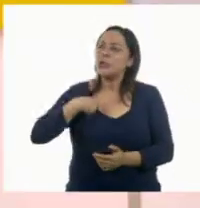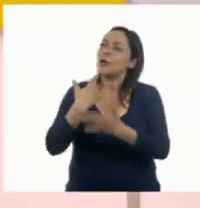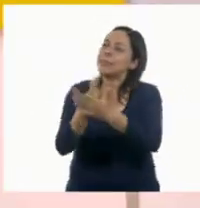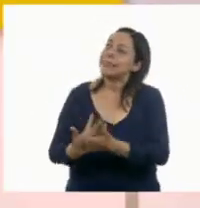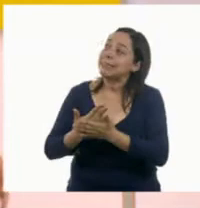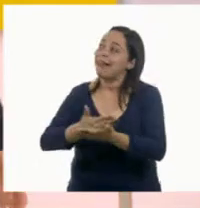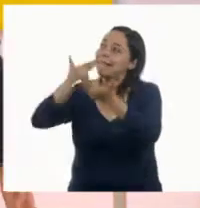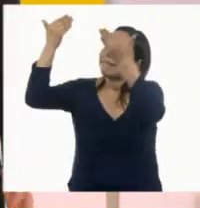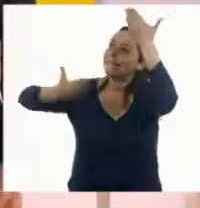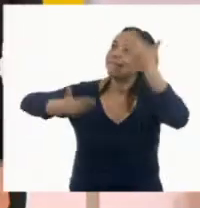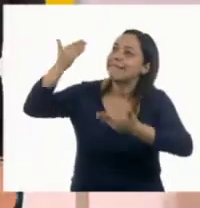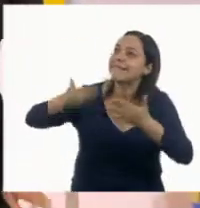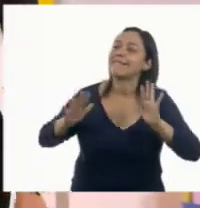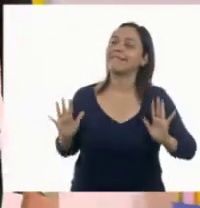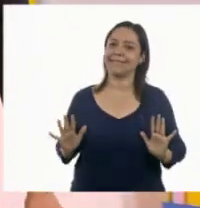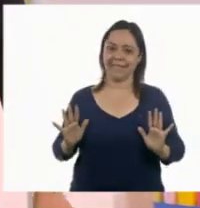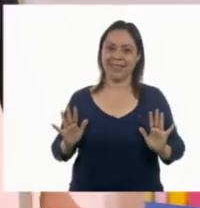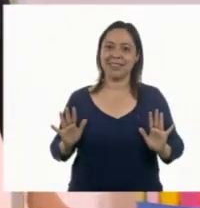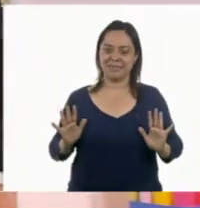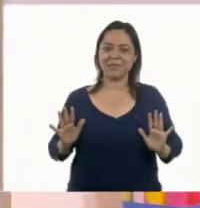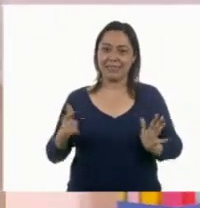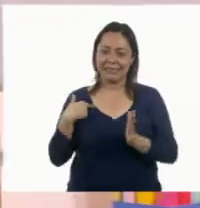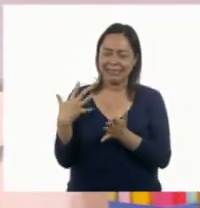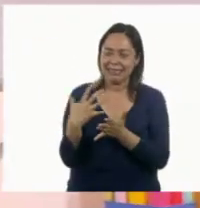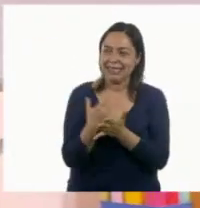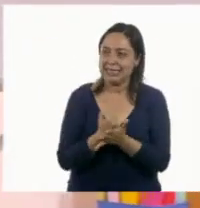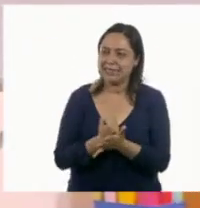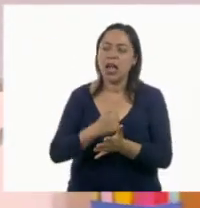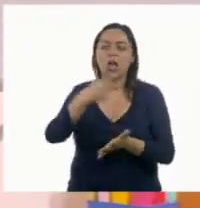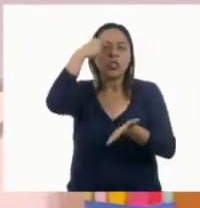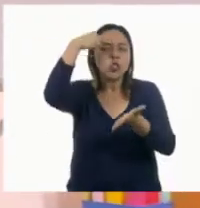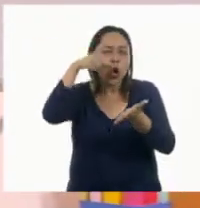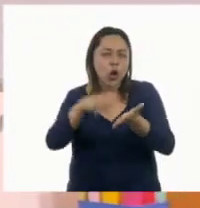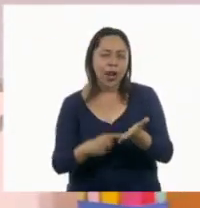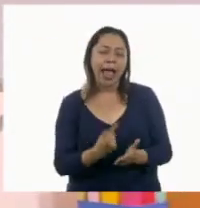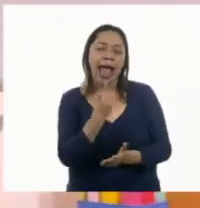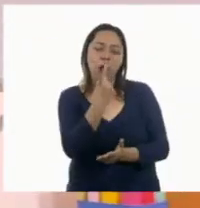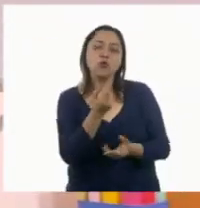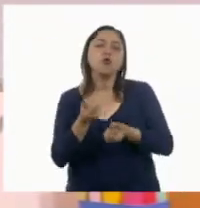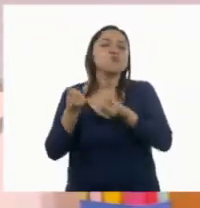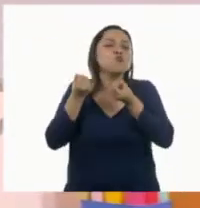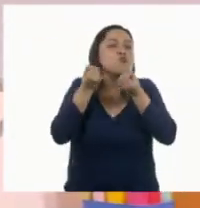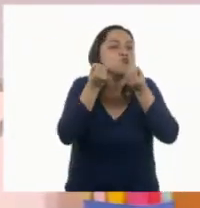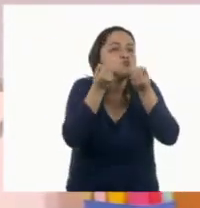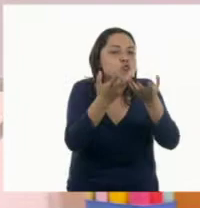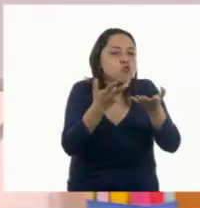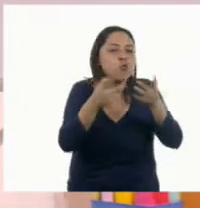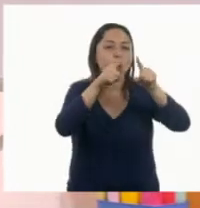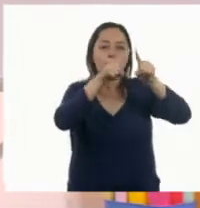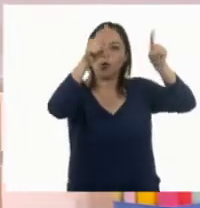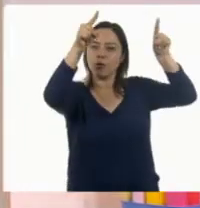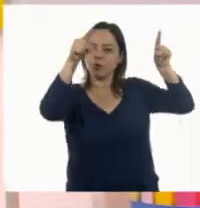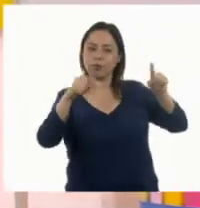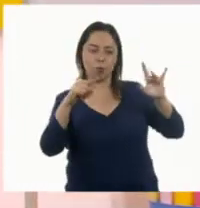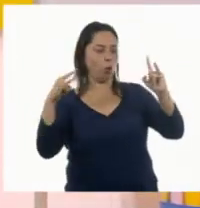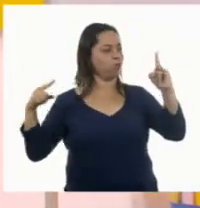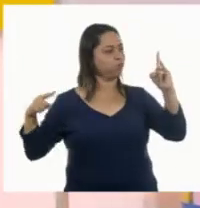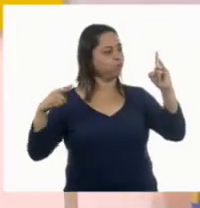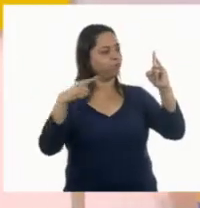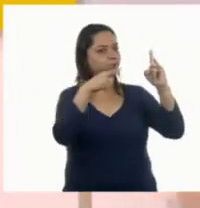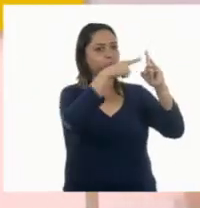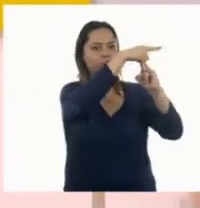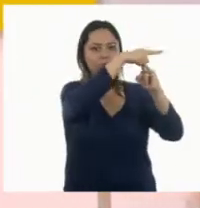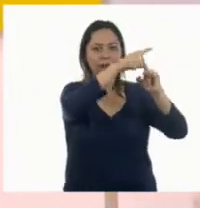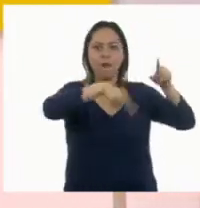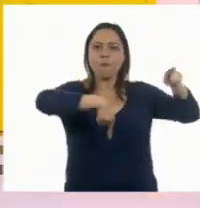crees? Yo creo que a alguno de los dos le voy a regalar una portería de fútbol. ¿A quién crees que le voy a regalar una portería de fútbol?